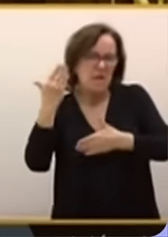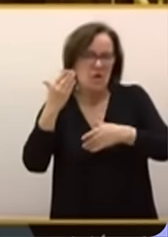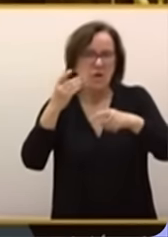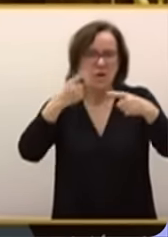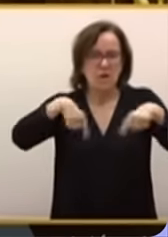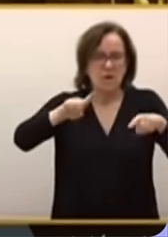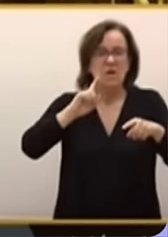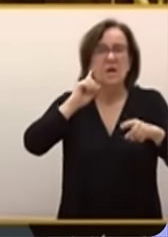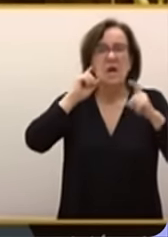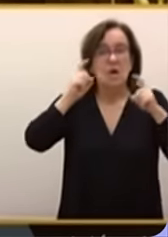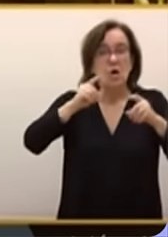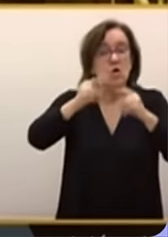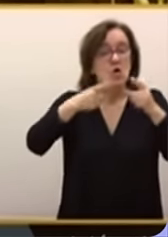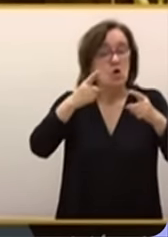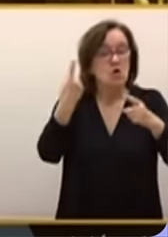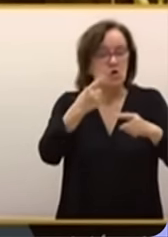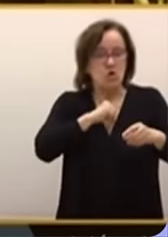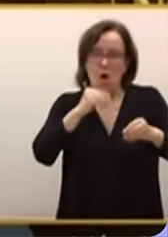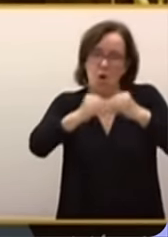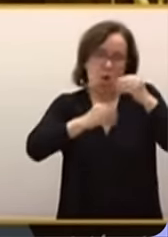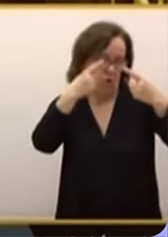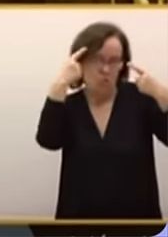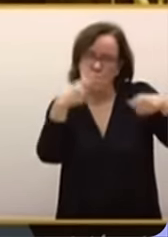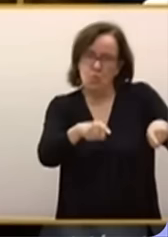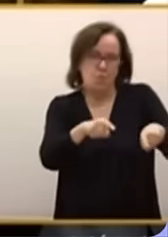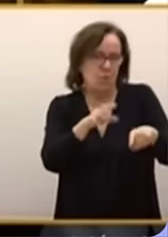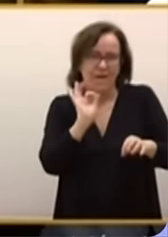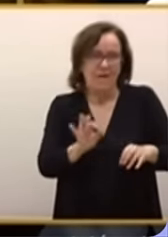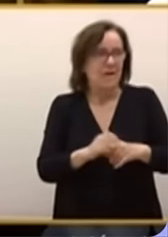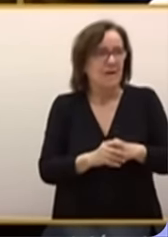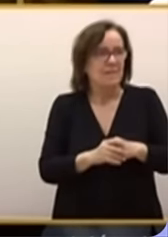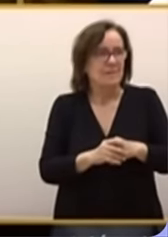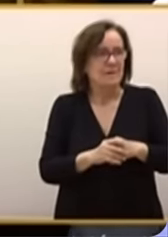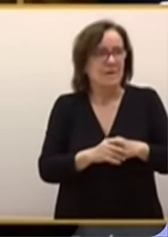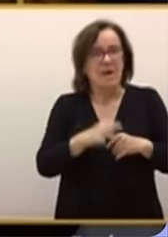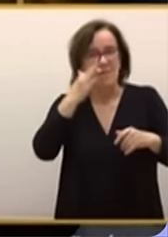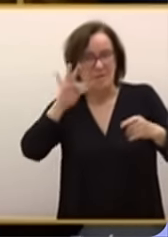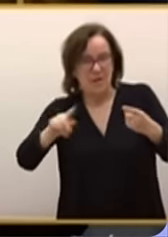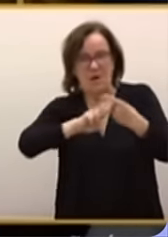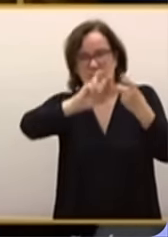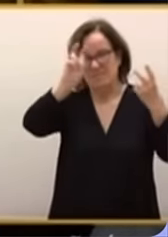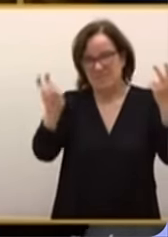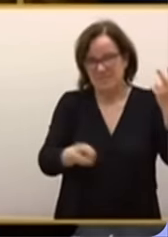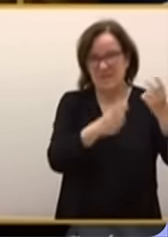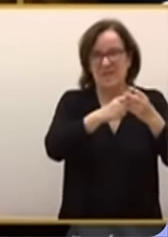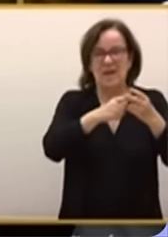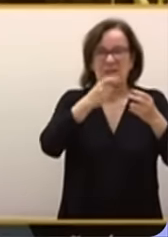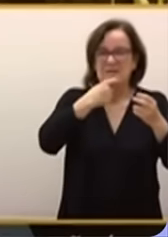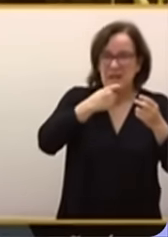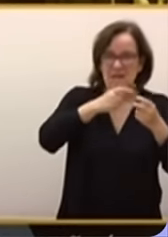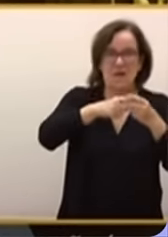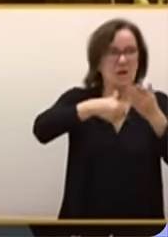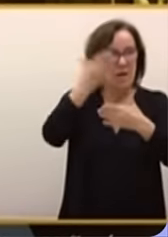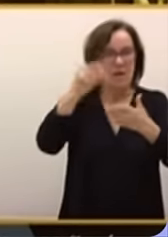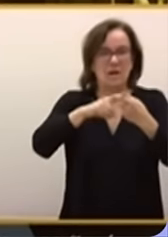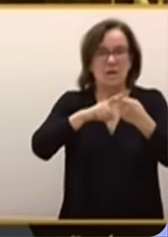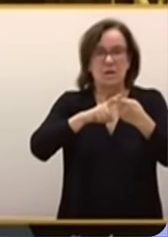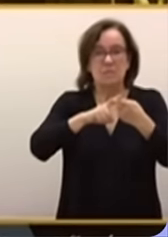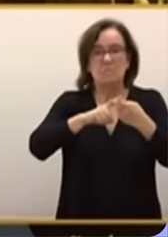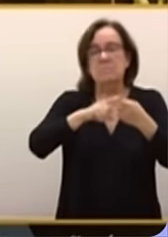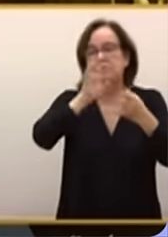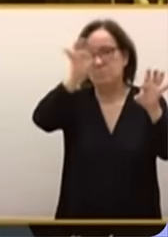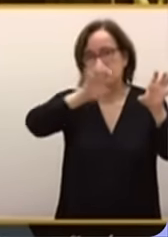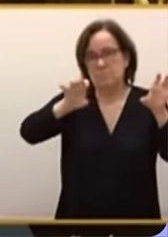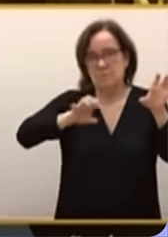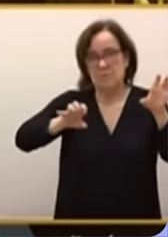Esto lo logró usted solito, señoría. ¿Seguro que Le Monde, Le Fligagó, el New York Times, el Correo de la Sierra, el The Guardian,